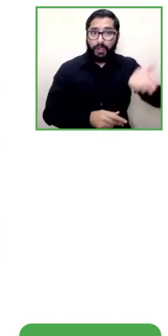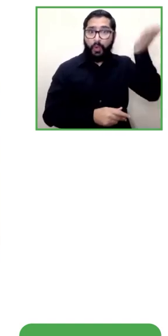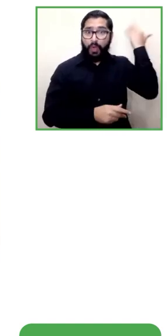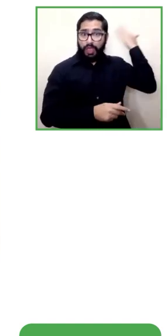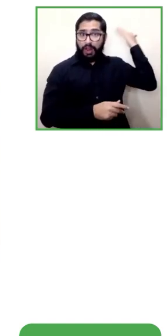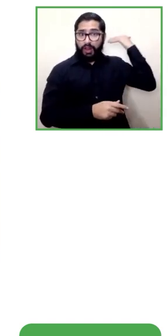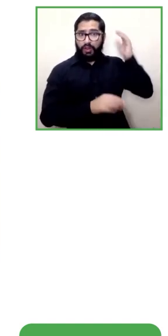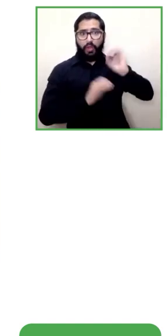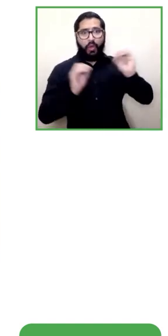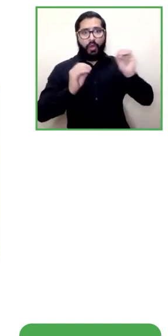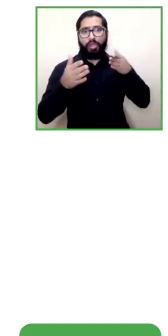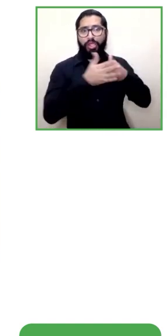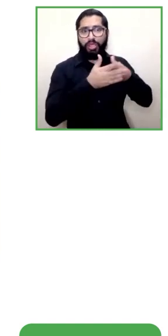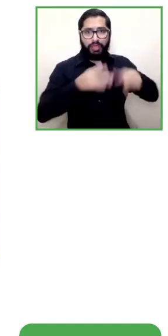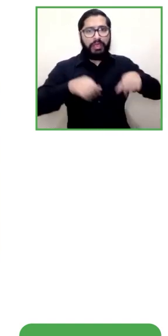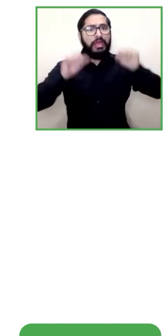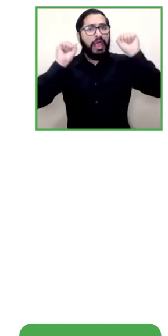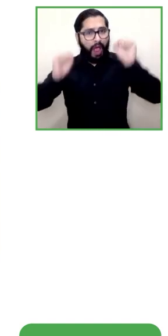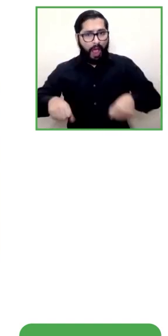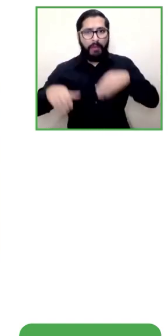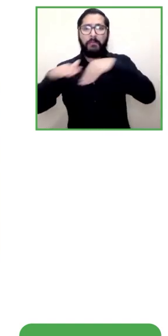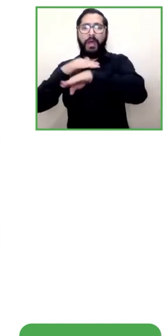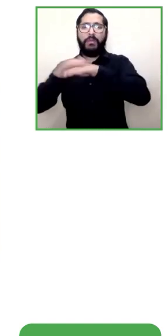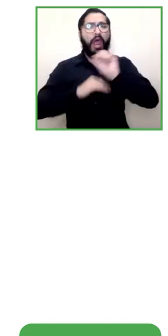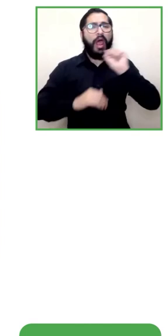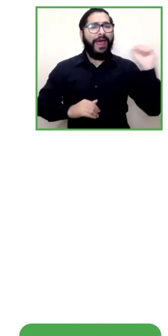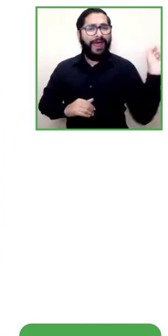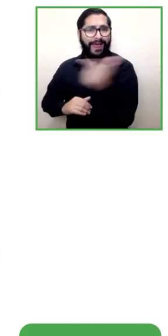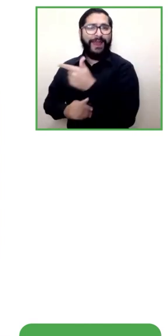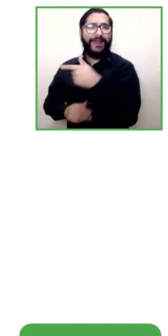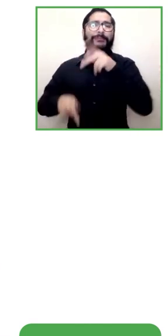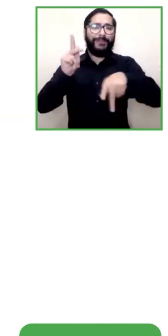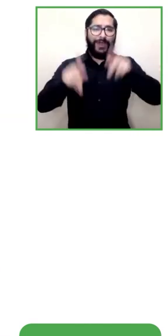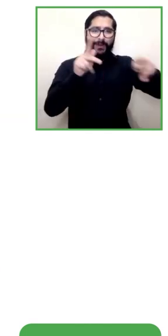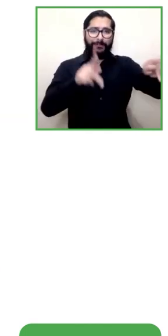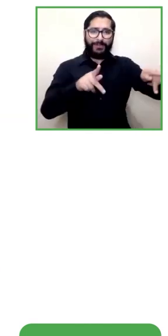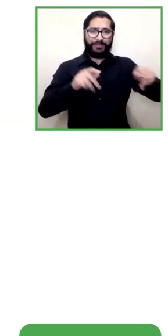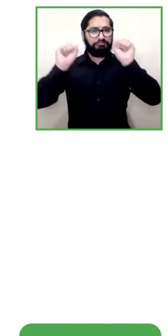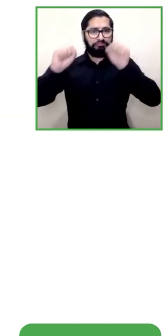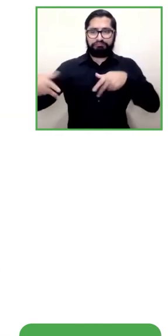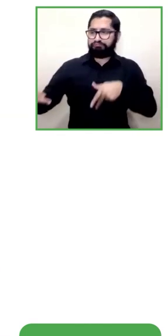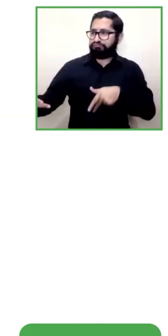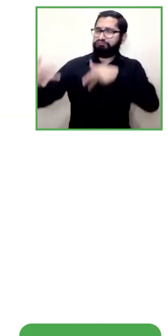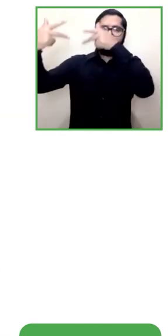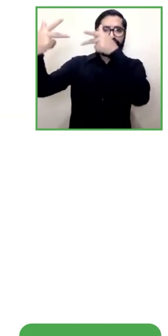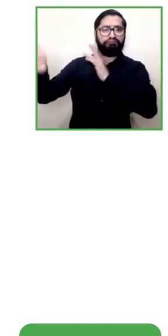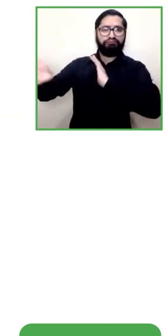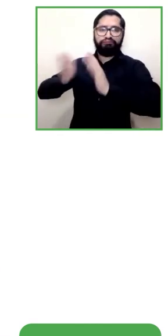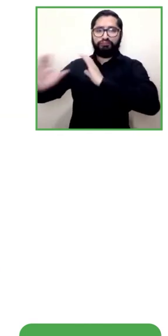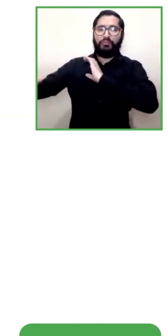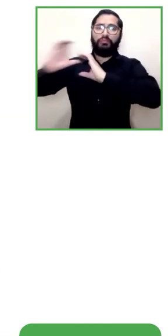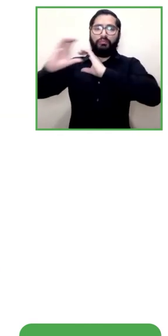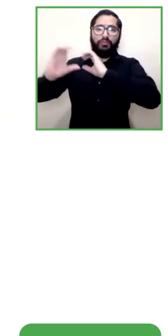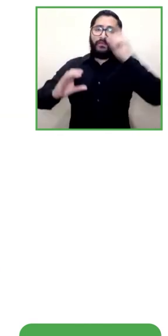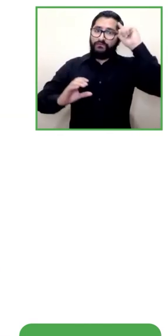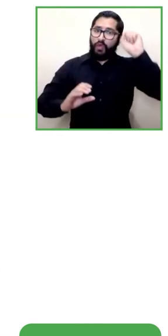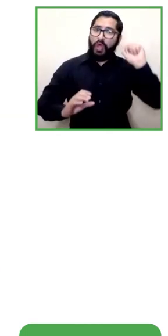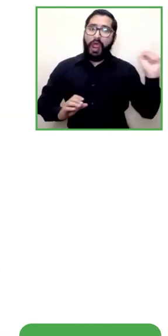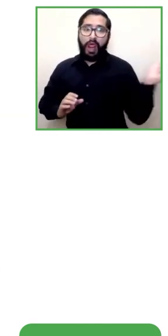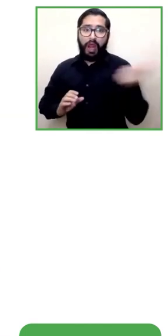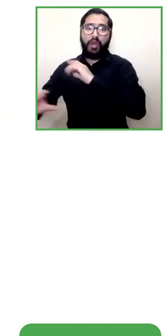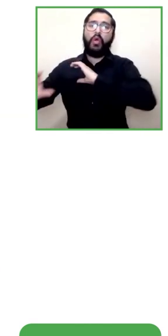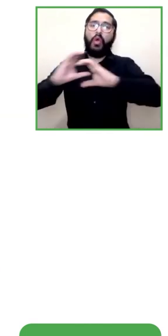interpretación en línea que les permite la comunicación en todos los entornos genial muchas gracias Henry